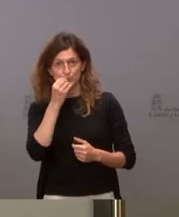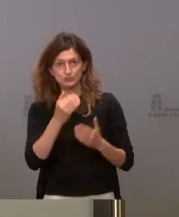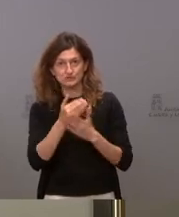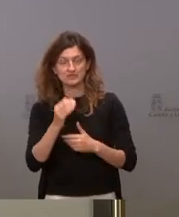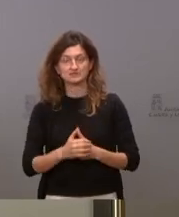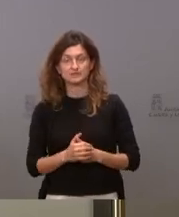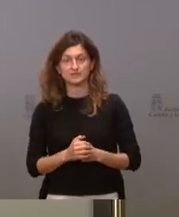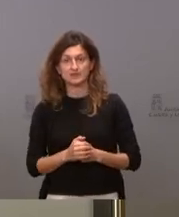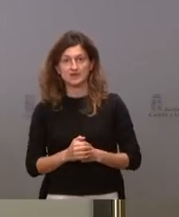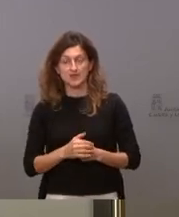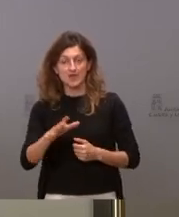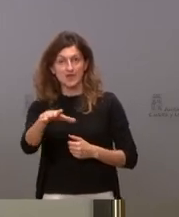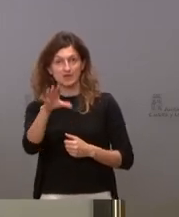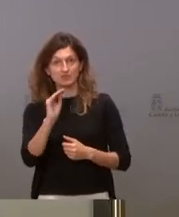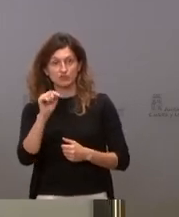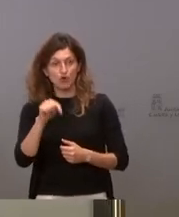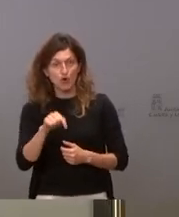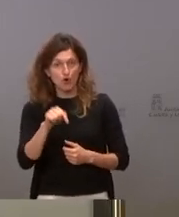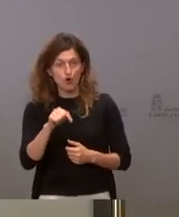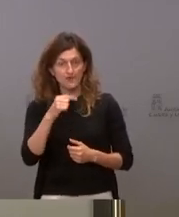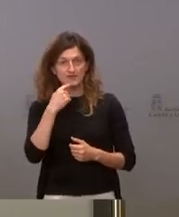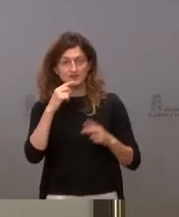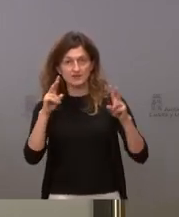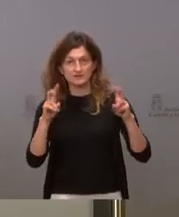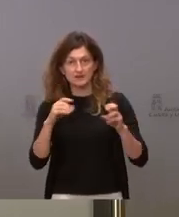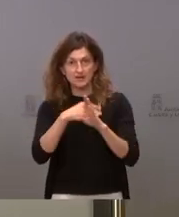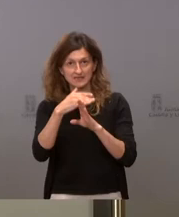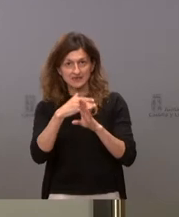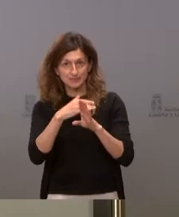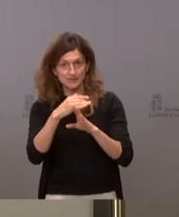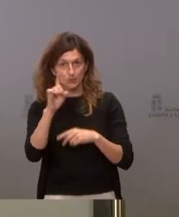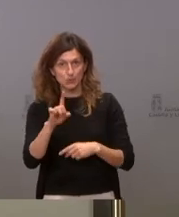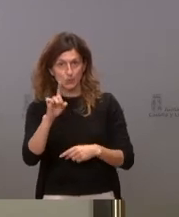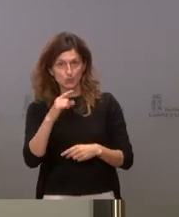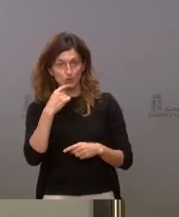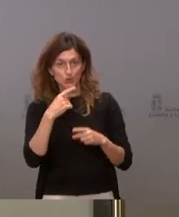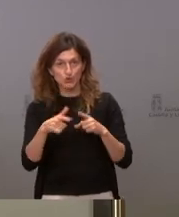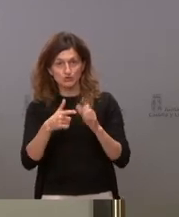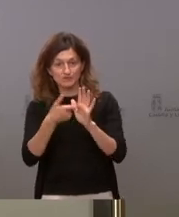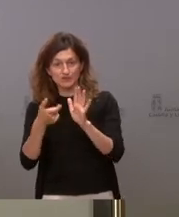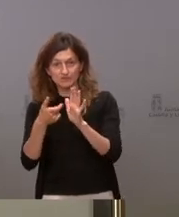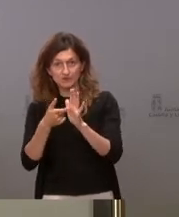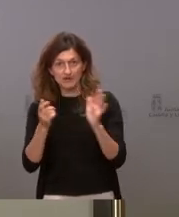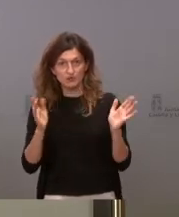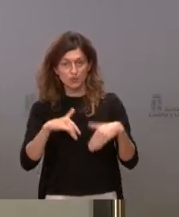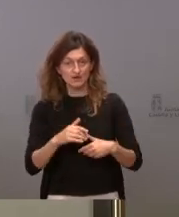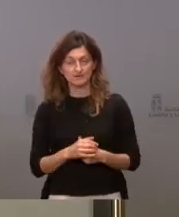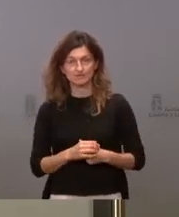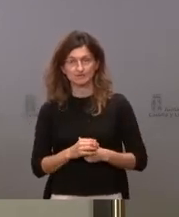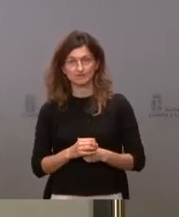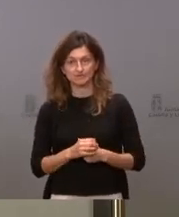Entiendo que hoy no hay excepciones dentro del nivel de alerta, me refiero que